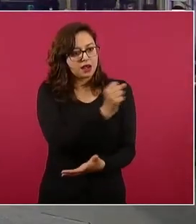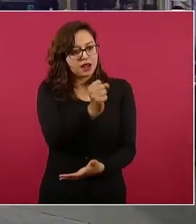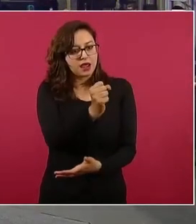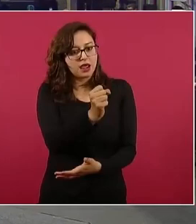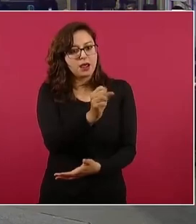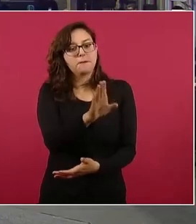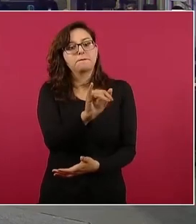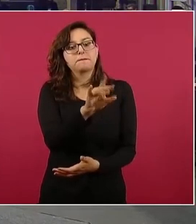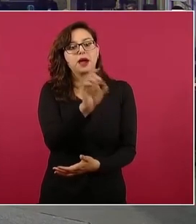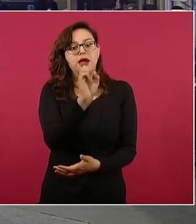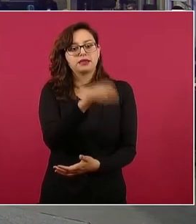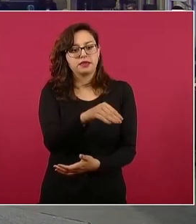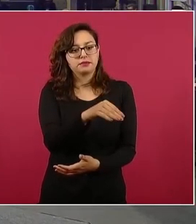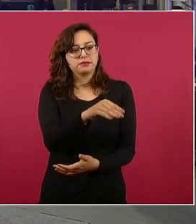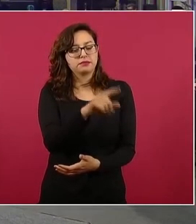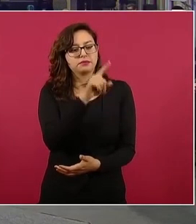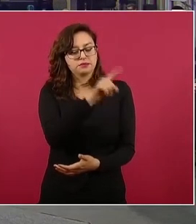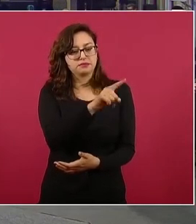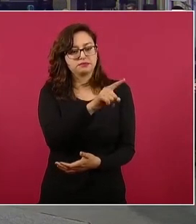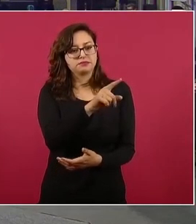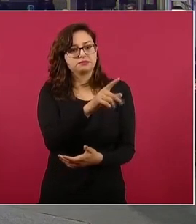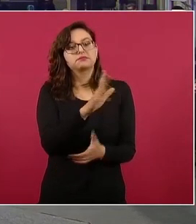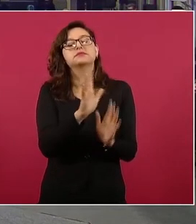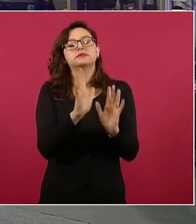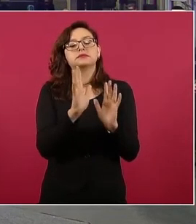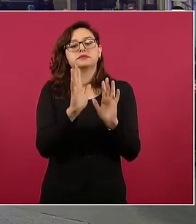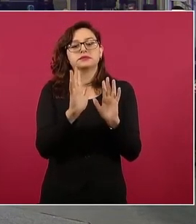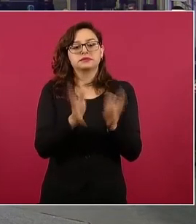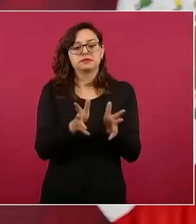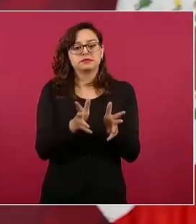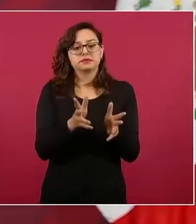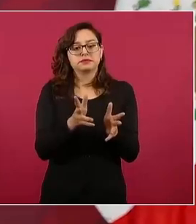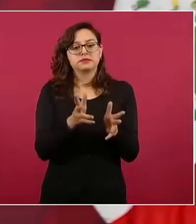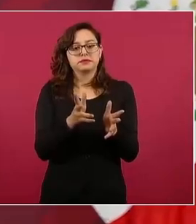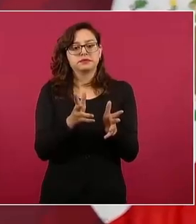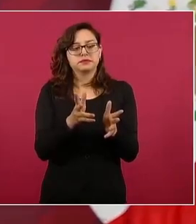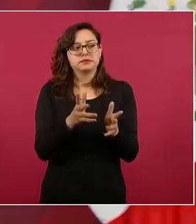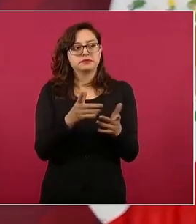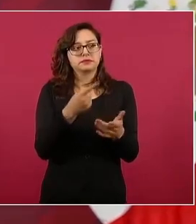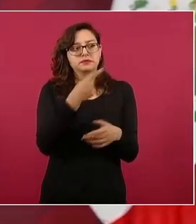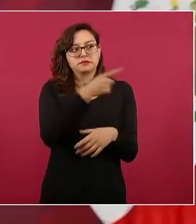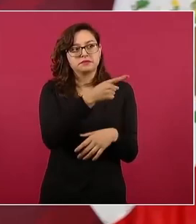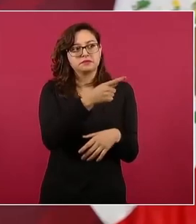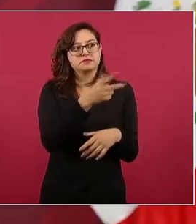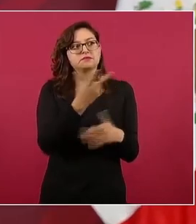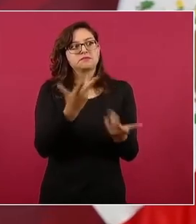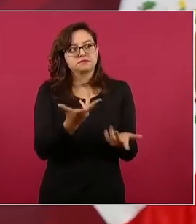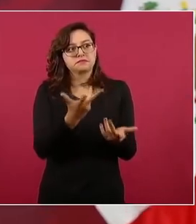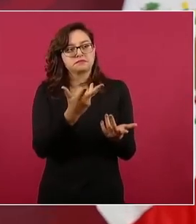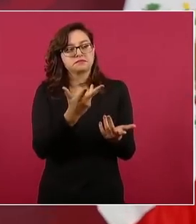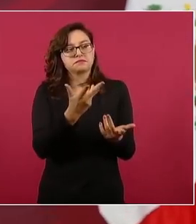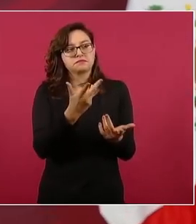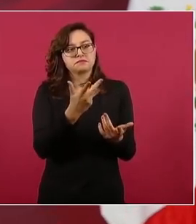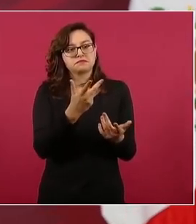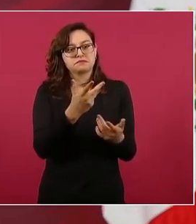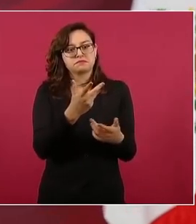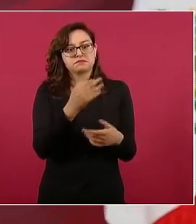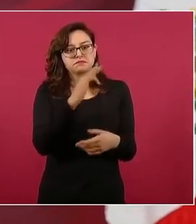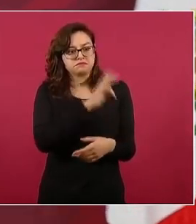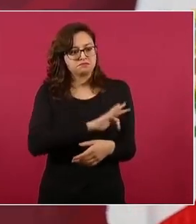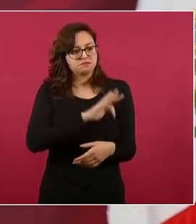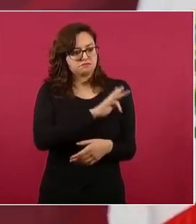su triunfo el presidente actual Duque y otros presidentes